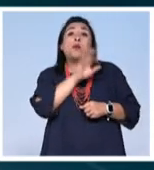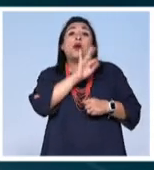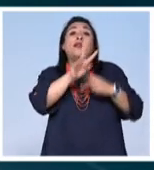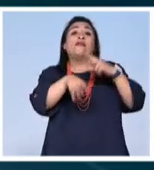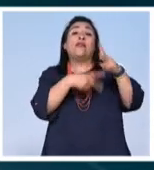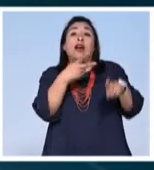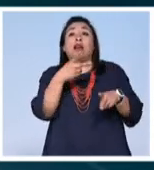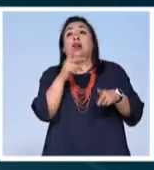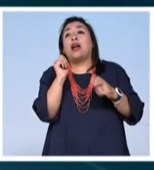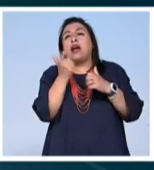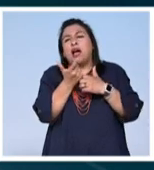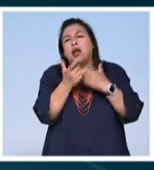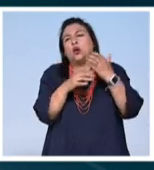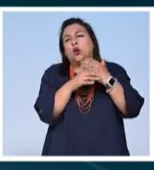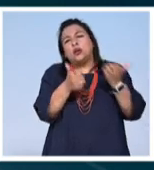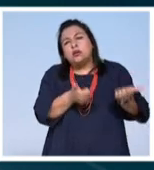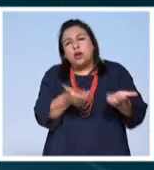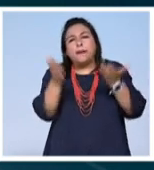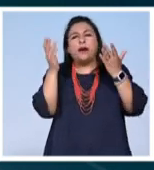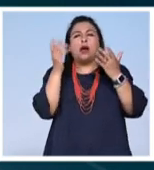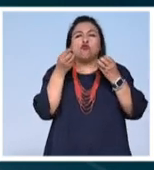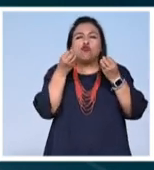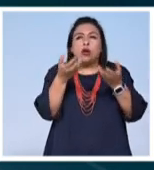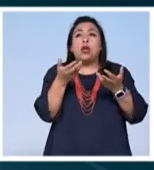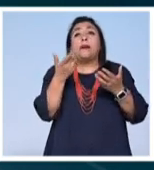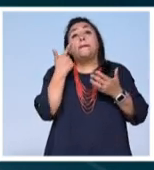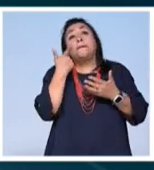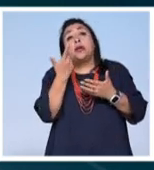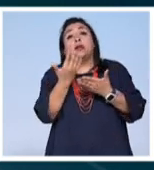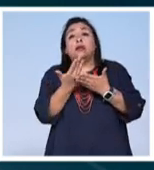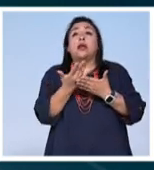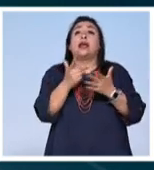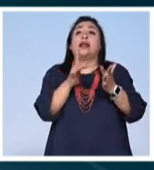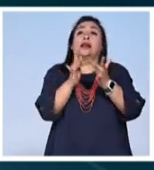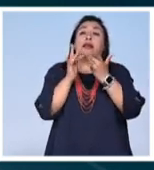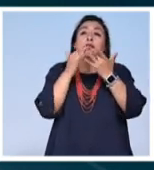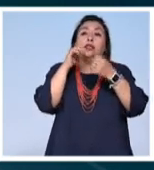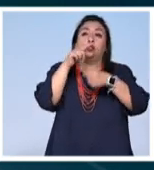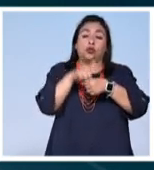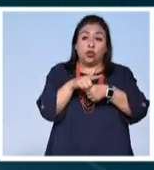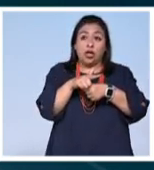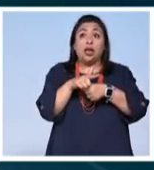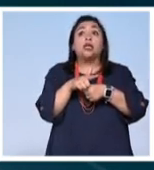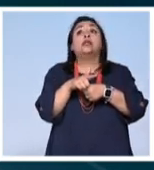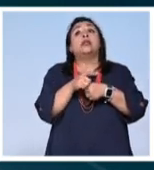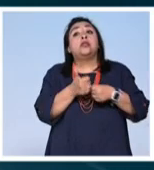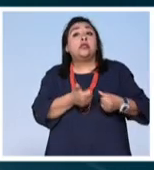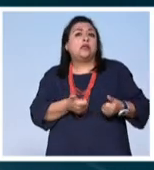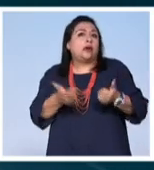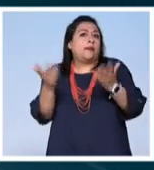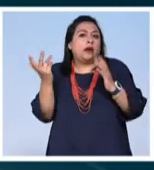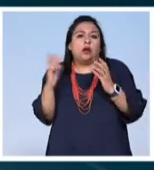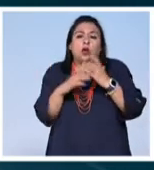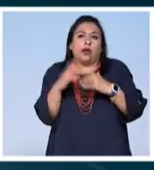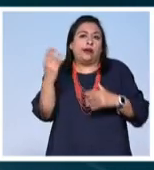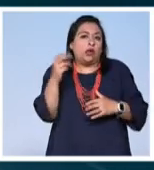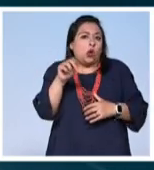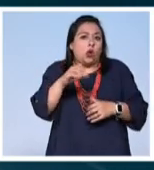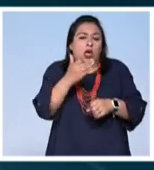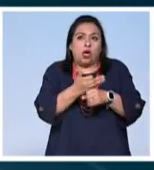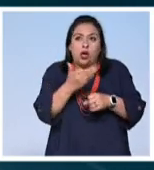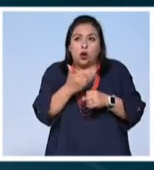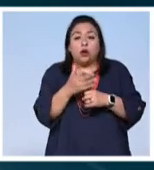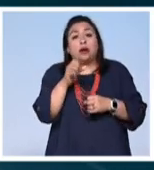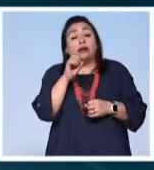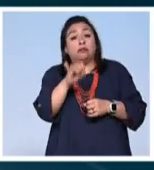ir, acudir con alguno de estos elementos. que estar muy al pendiente de estas redes sociales y llevar lo que se requiere en este momento.